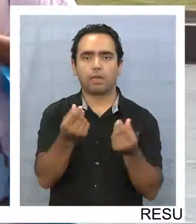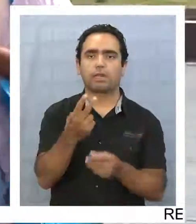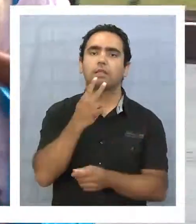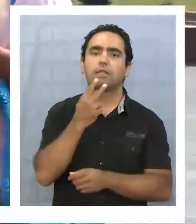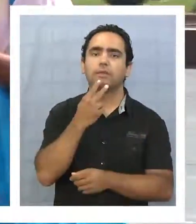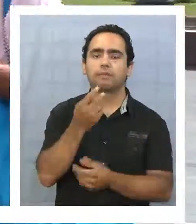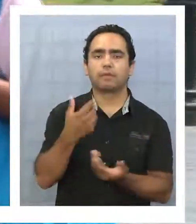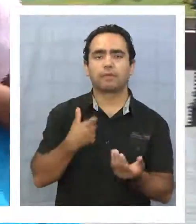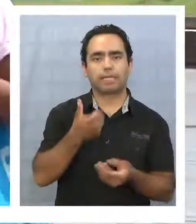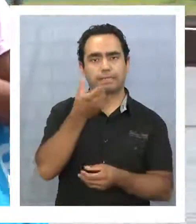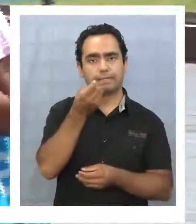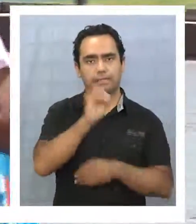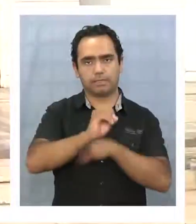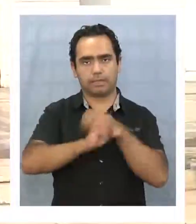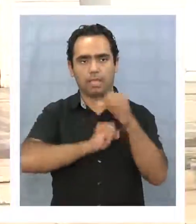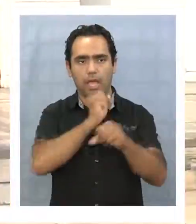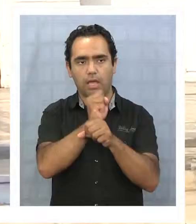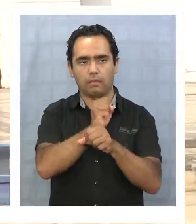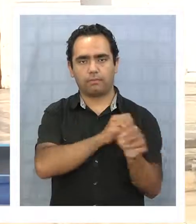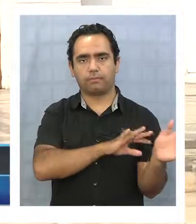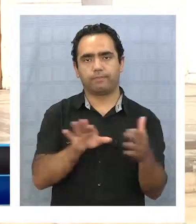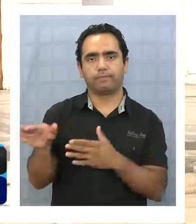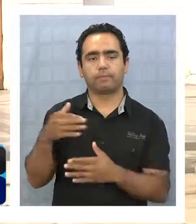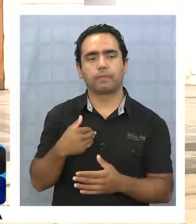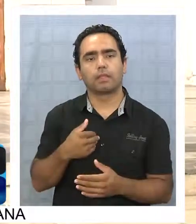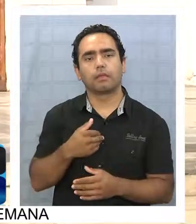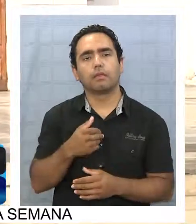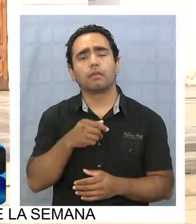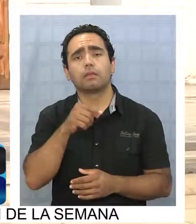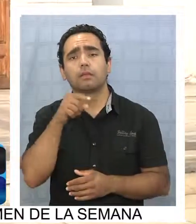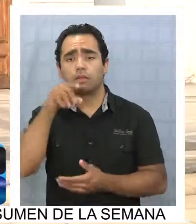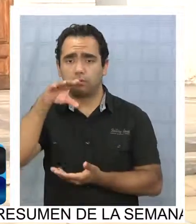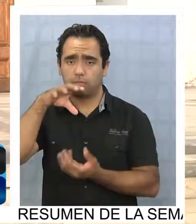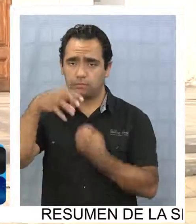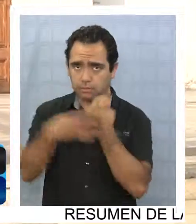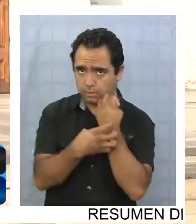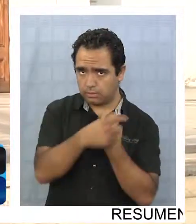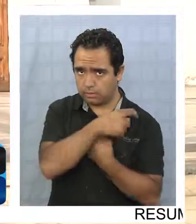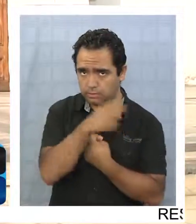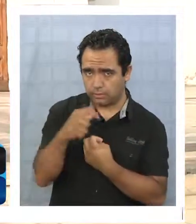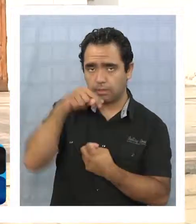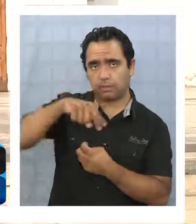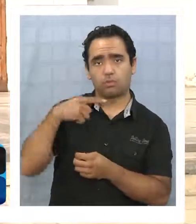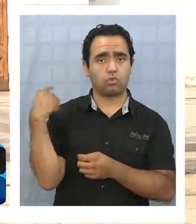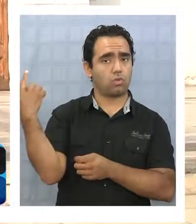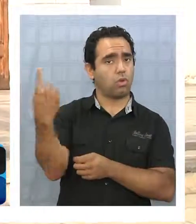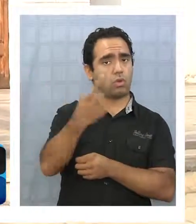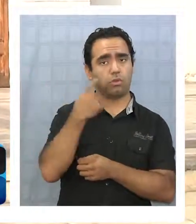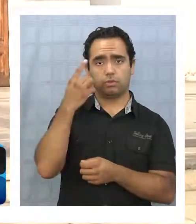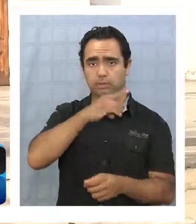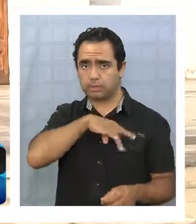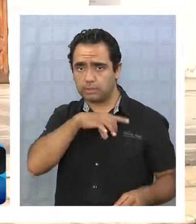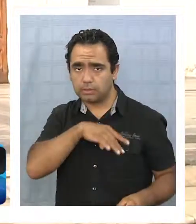mayores de 60 años. La verdad es que esta región, como el país entero nuestro, está